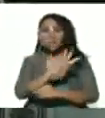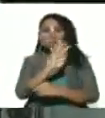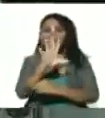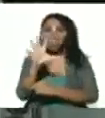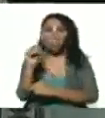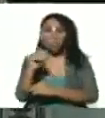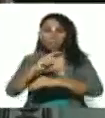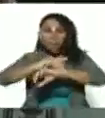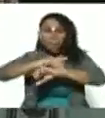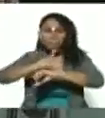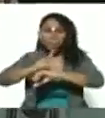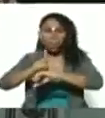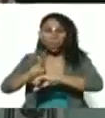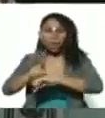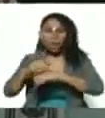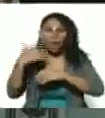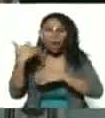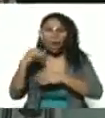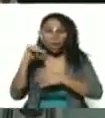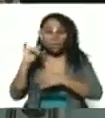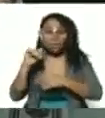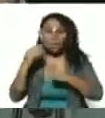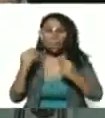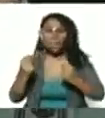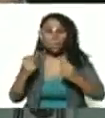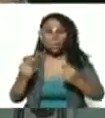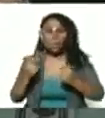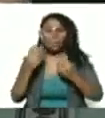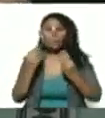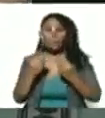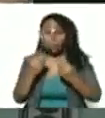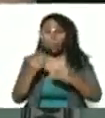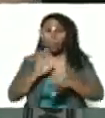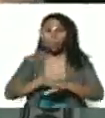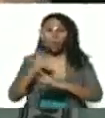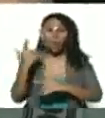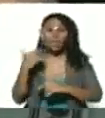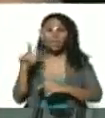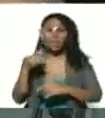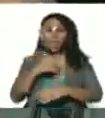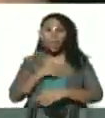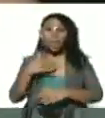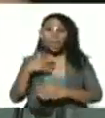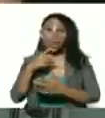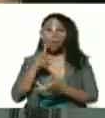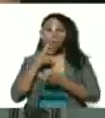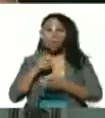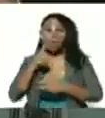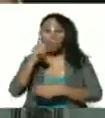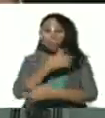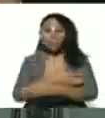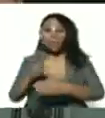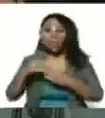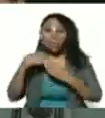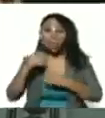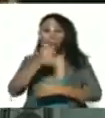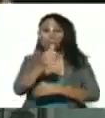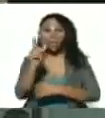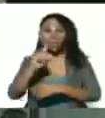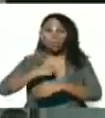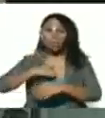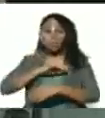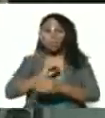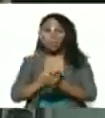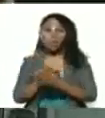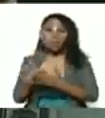tanques que están rodando ahorita es mucho porque querían cobrar en el extranjero cobran un millón de dólares por cada tanque nosotros lo hicimos